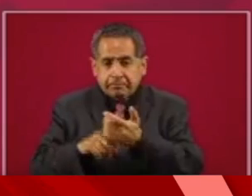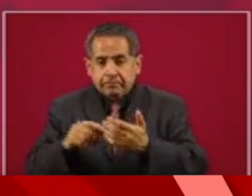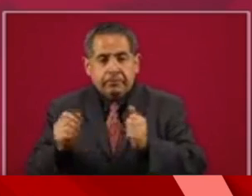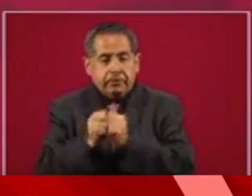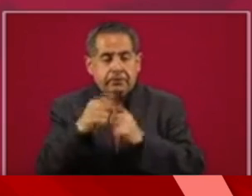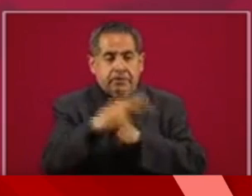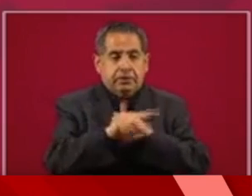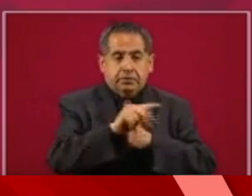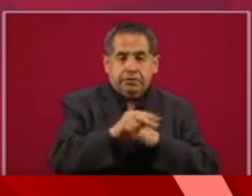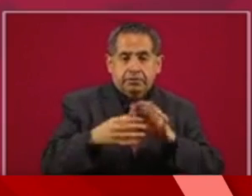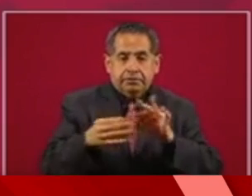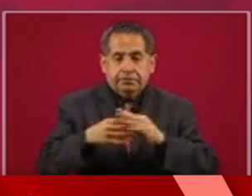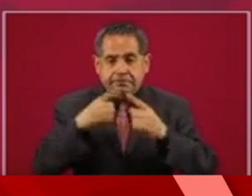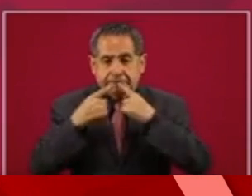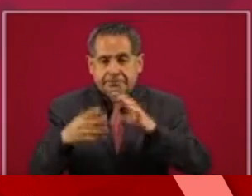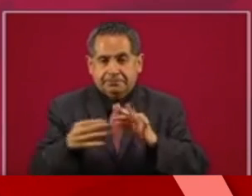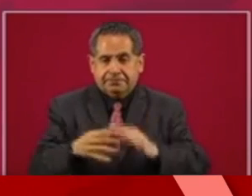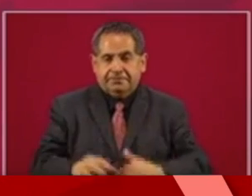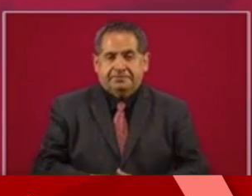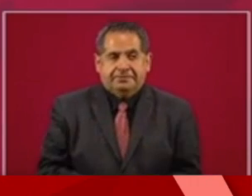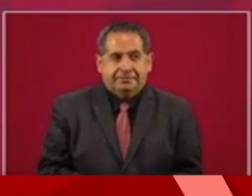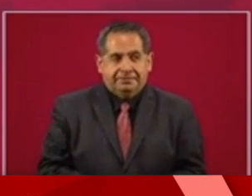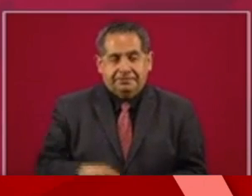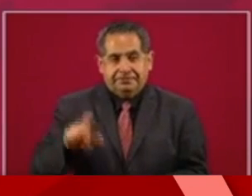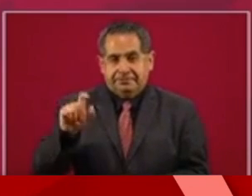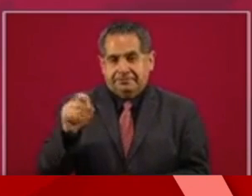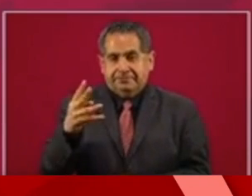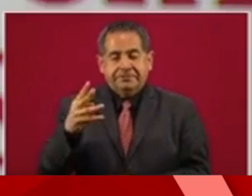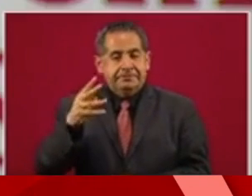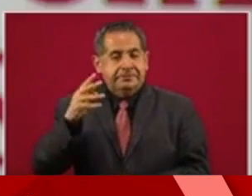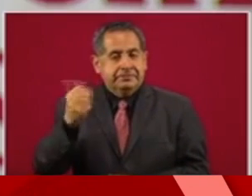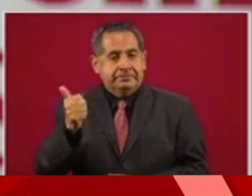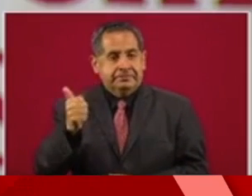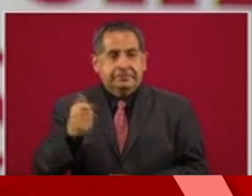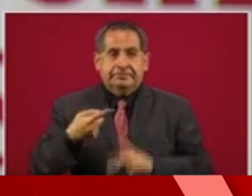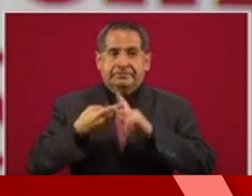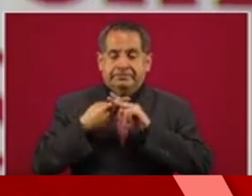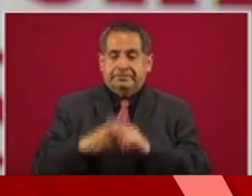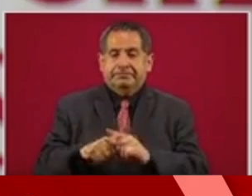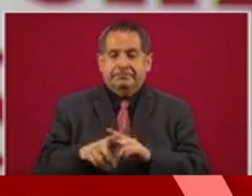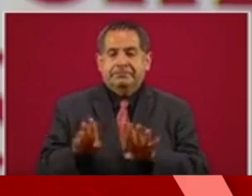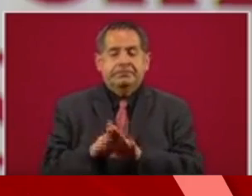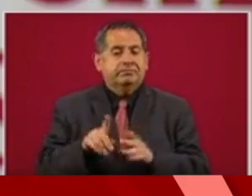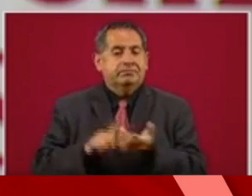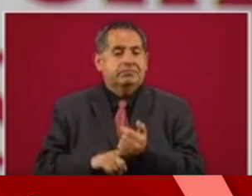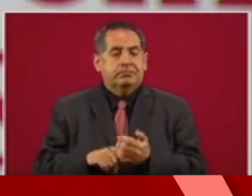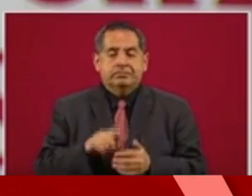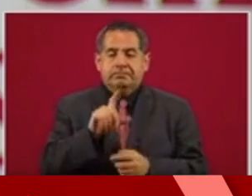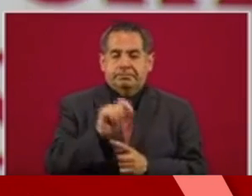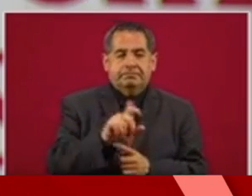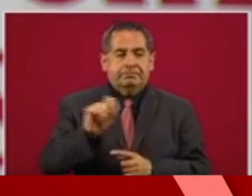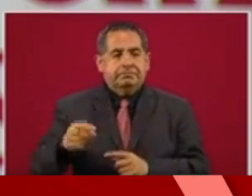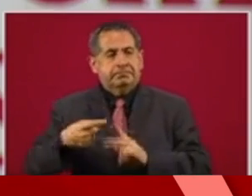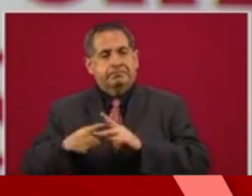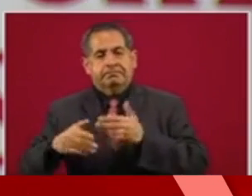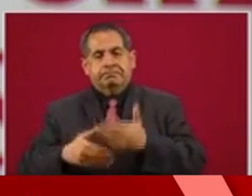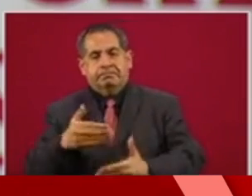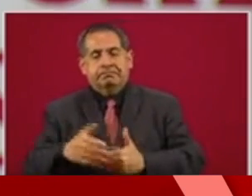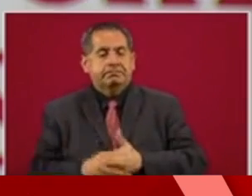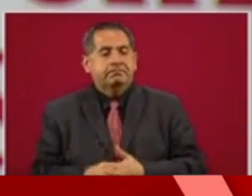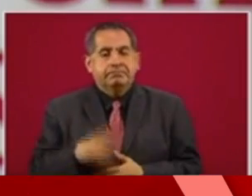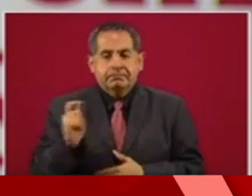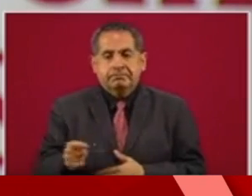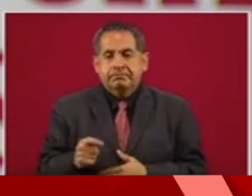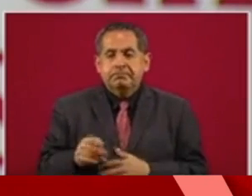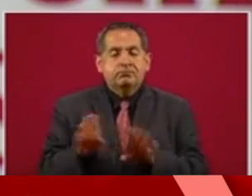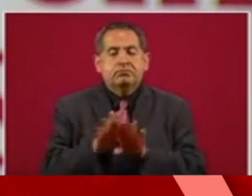televisor. El 24 de agosto es el inicio formal del ciclo 2021. No son